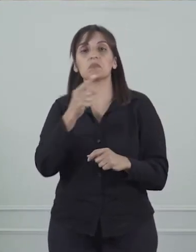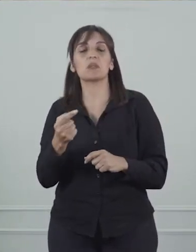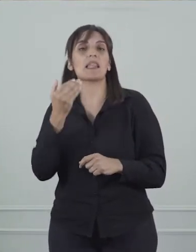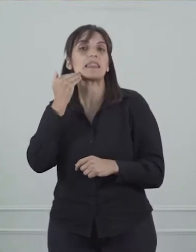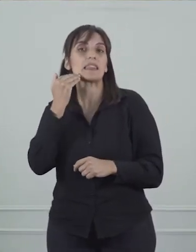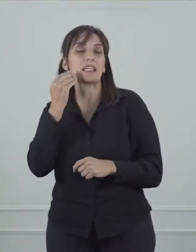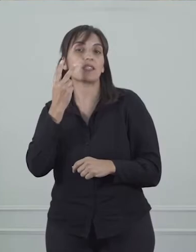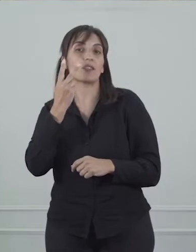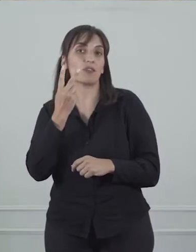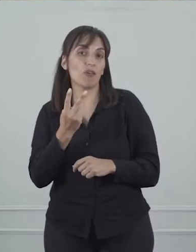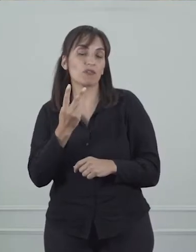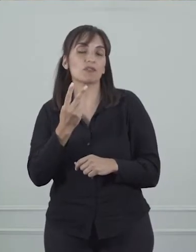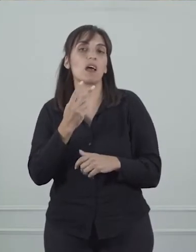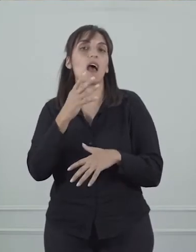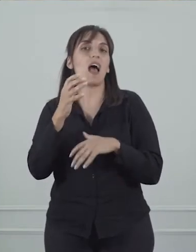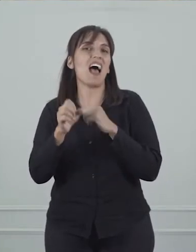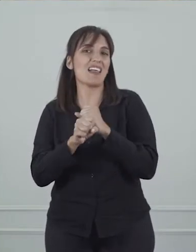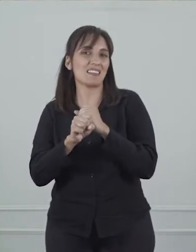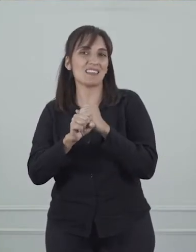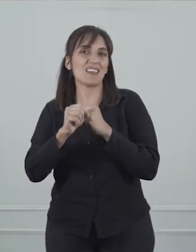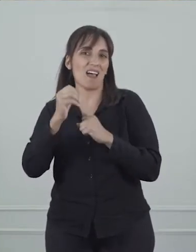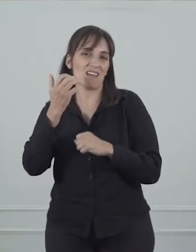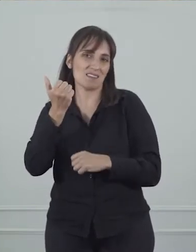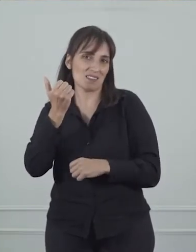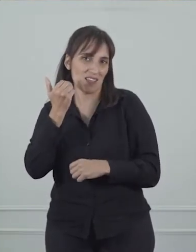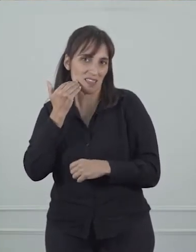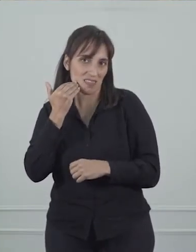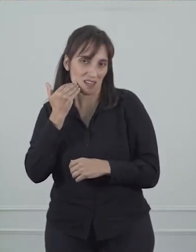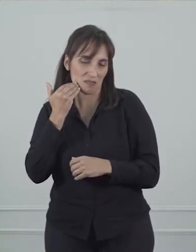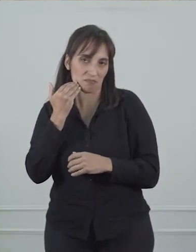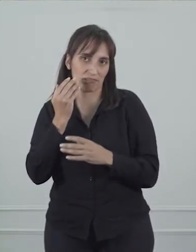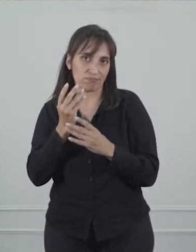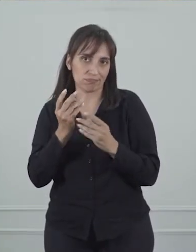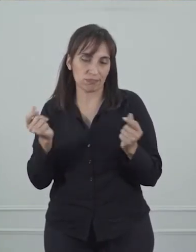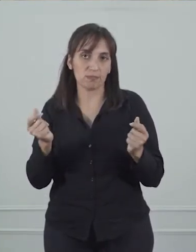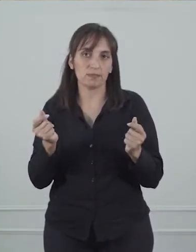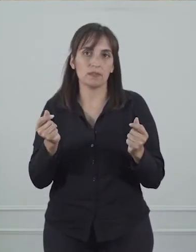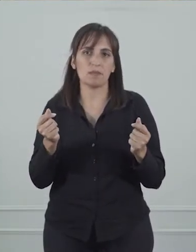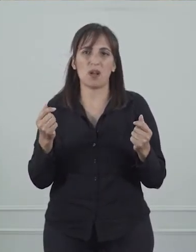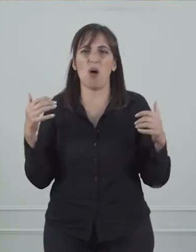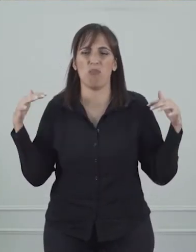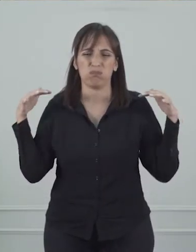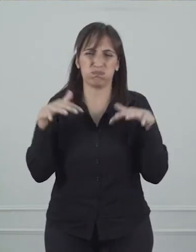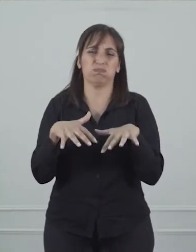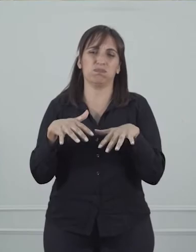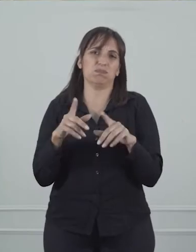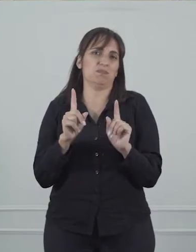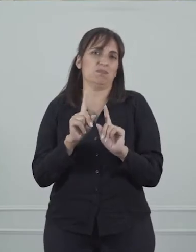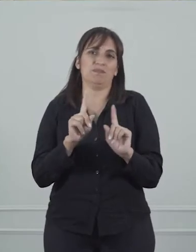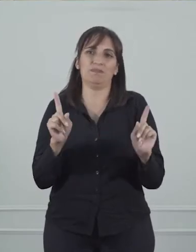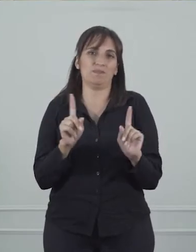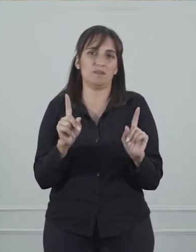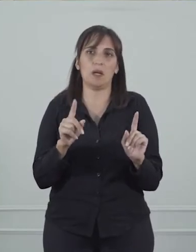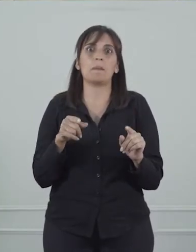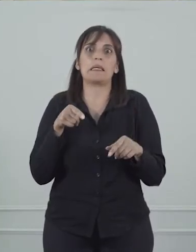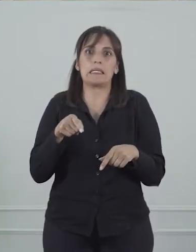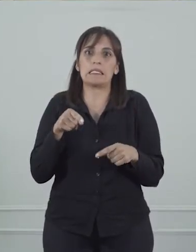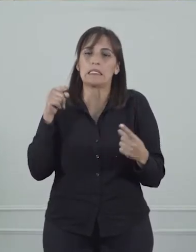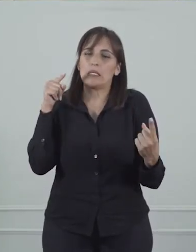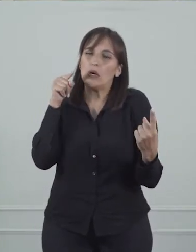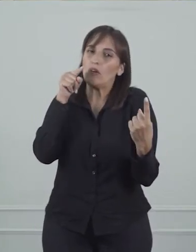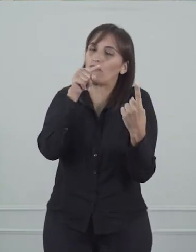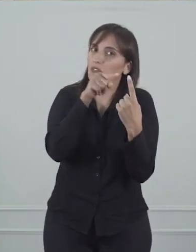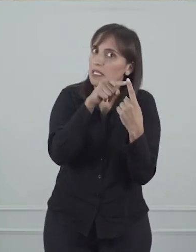18, para evitar la concentración. Porque sigue siendo la principal consigna en la lucha contra el coronavirus,